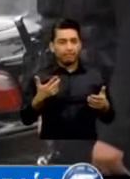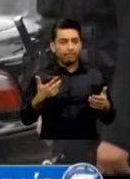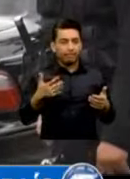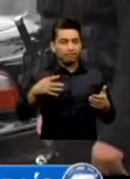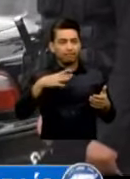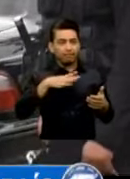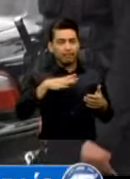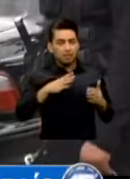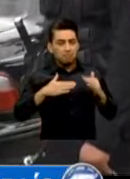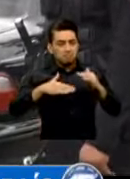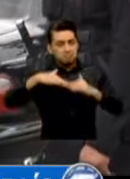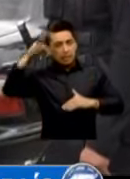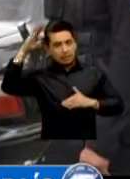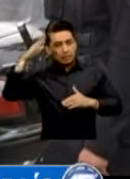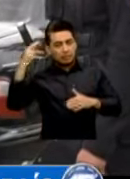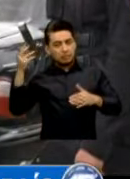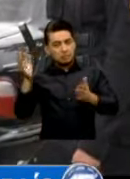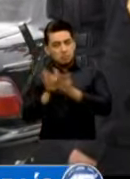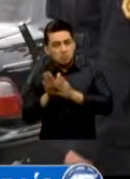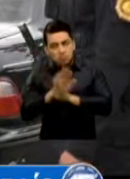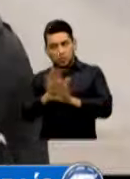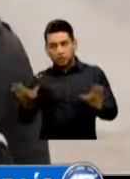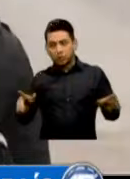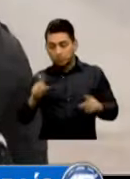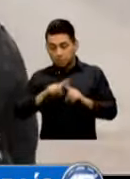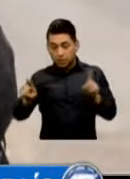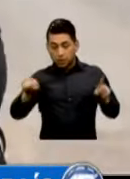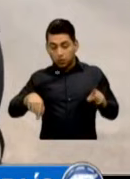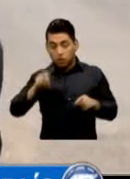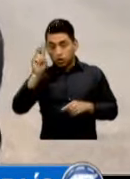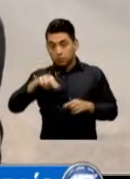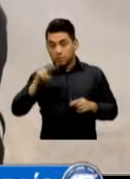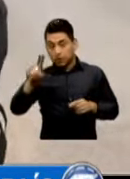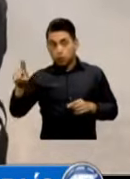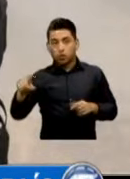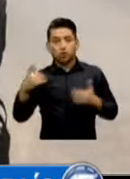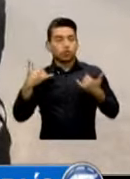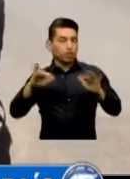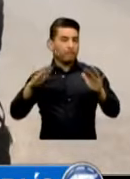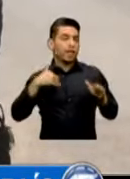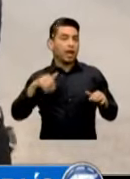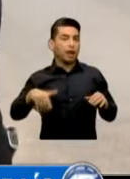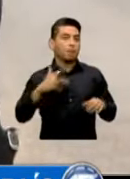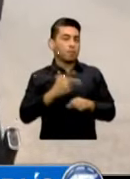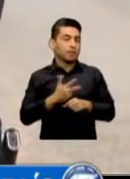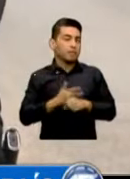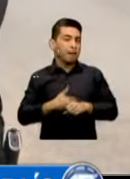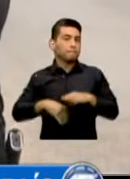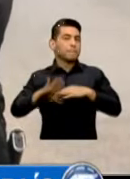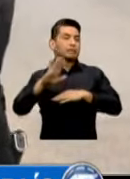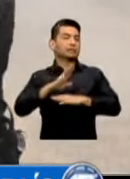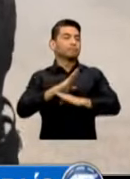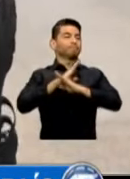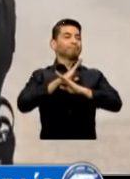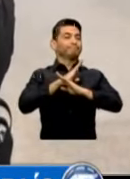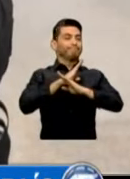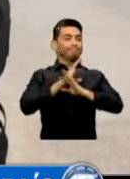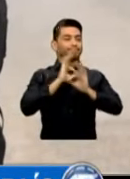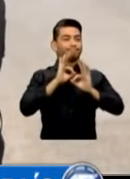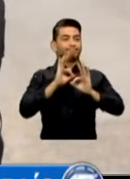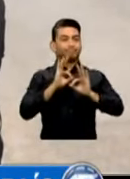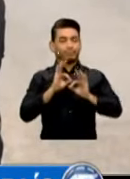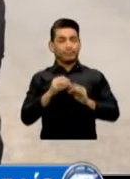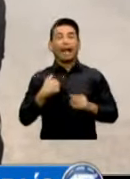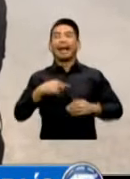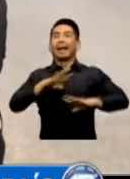Incremento Homicidios Hasta El Año 2021 Somos El País Más Seguro Eso Por Supuesto No Nos Conforma Una Sola Muerte